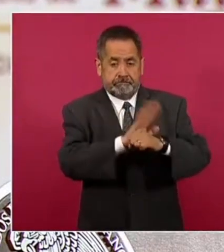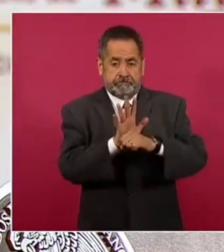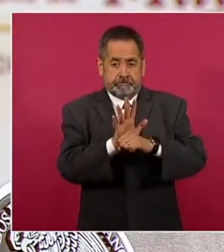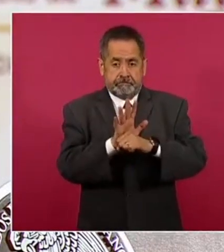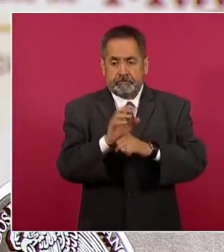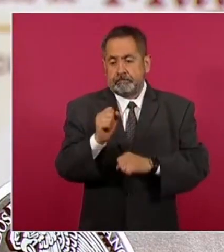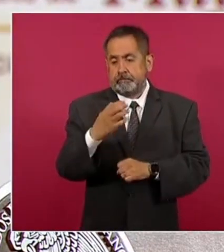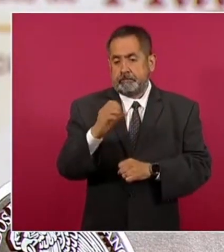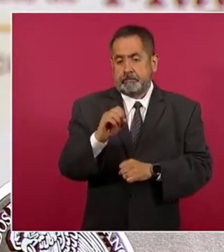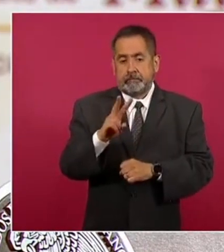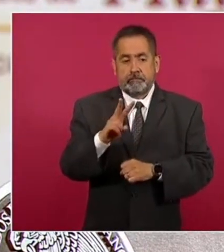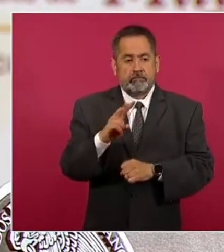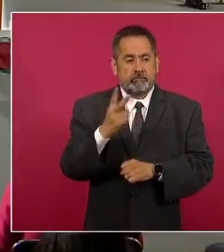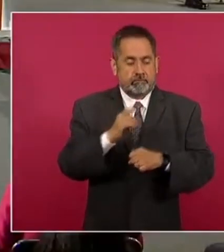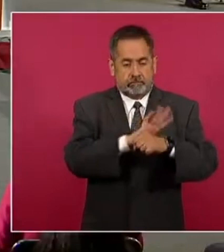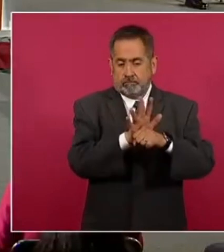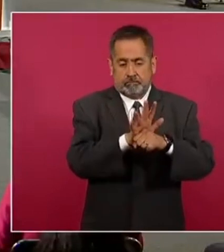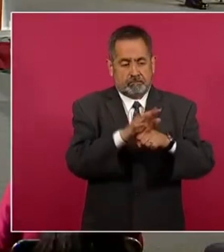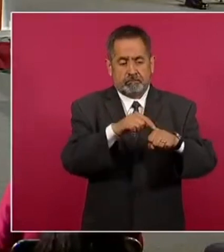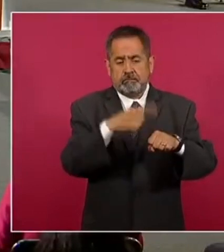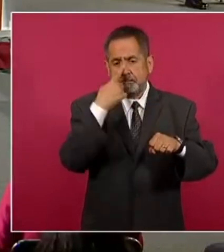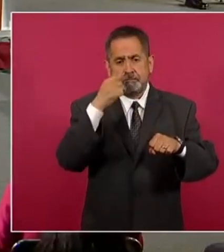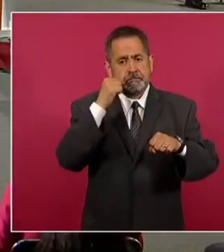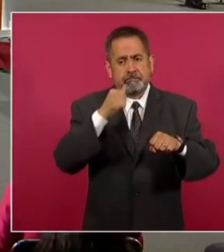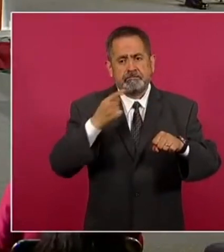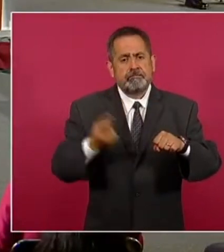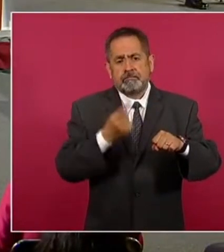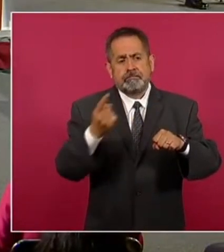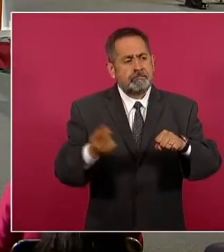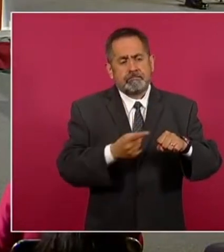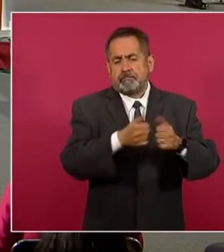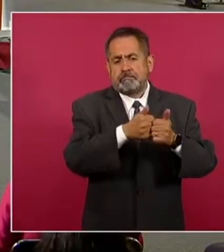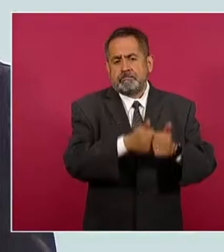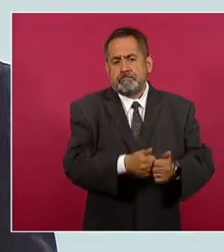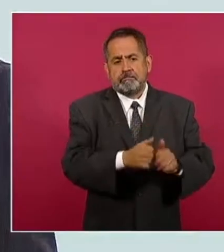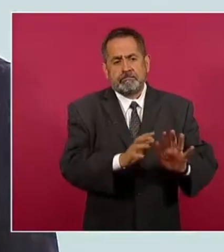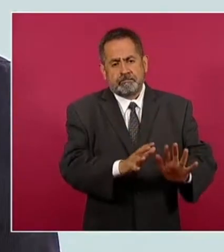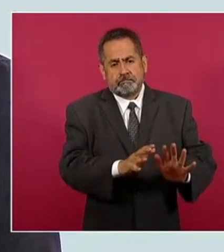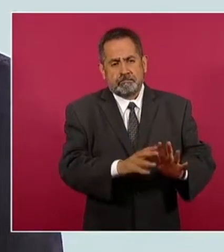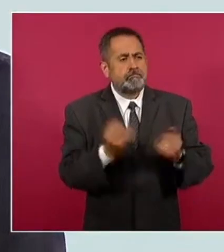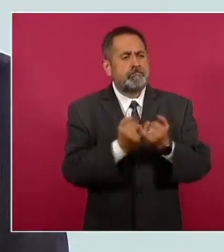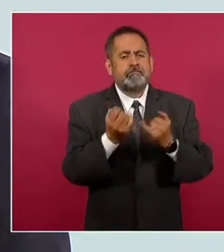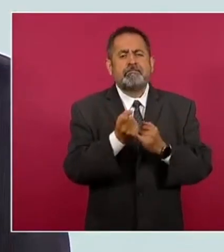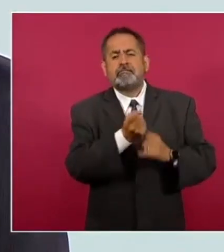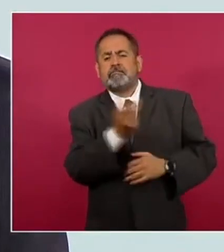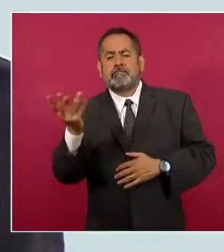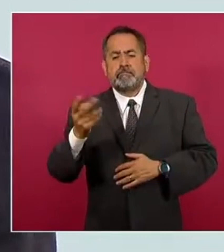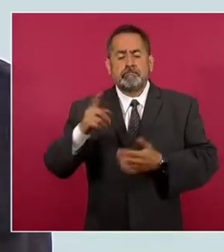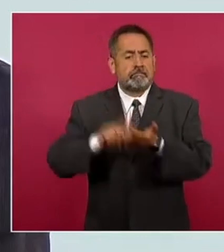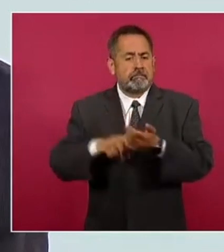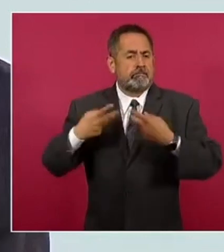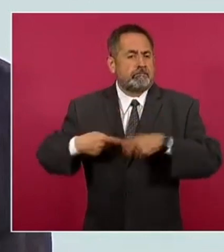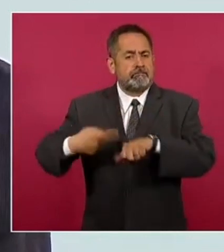el virus SARS-CoV-2, no se va a ir de la humanidad como no se ha ido casi ninguno de los virus respiratorios que han causado